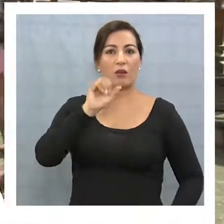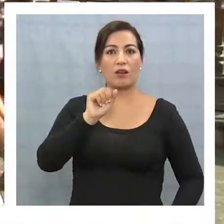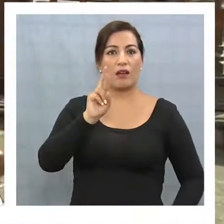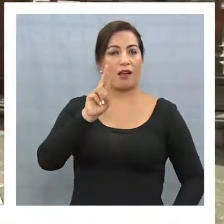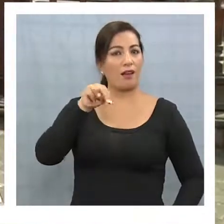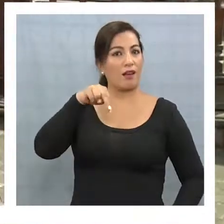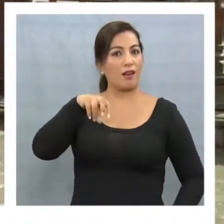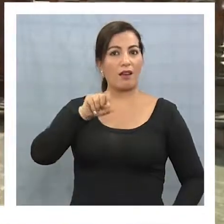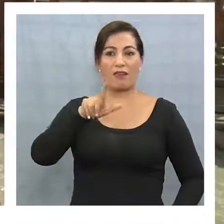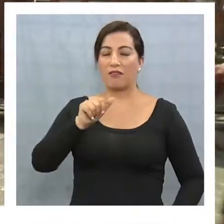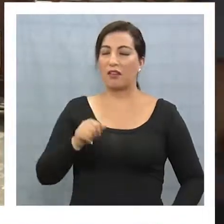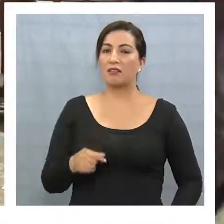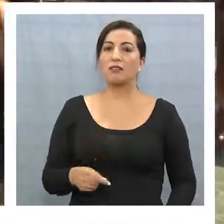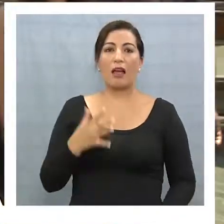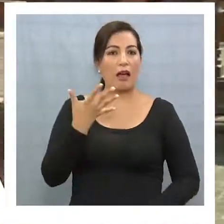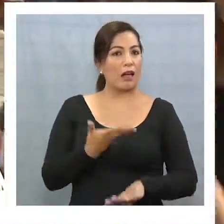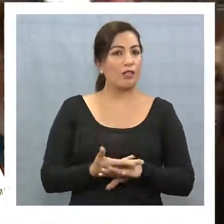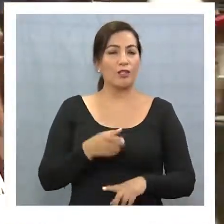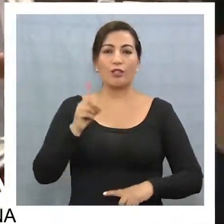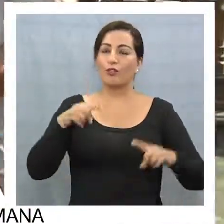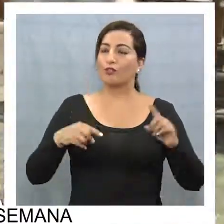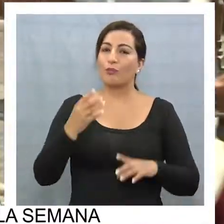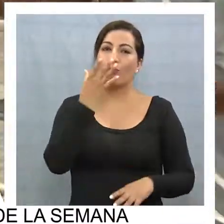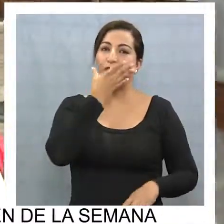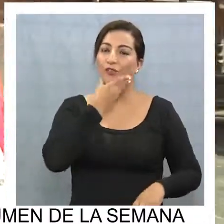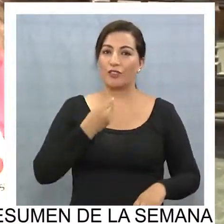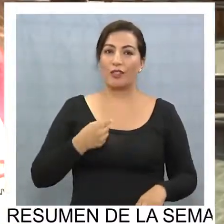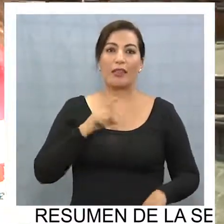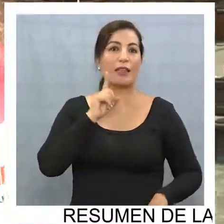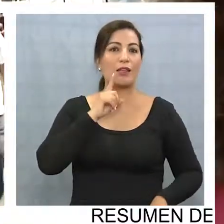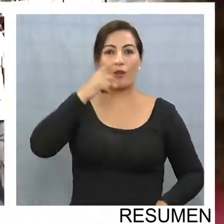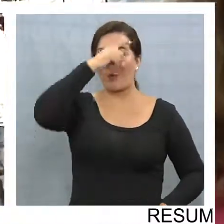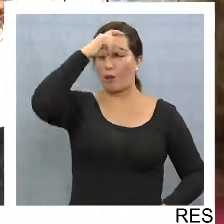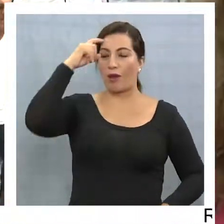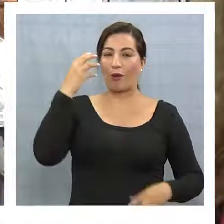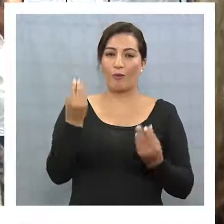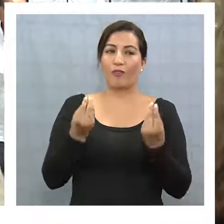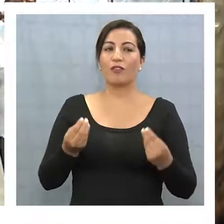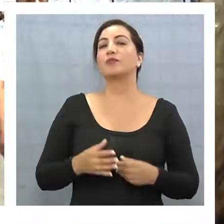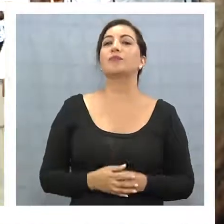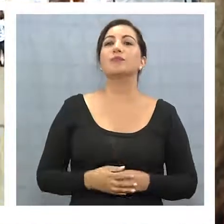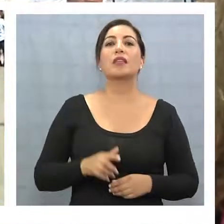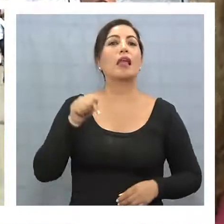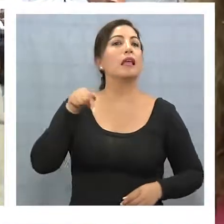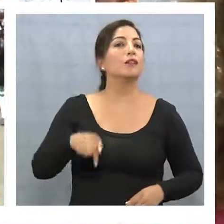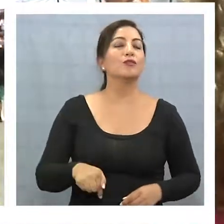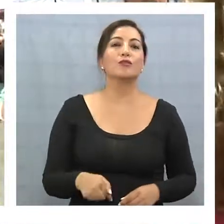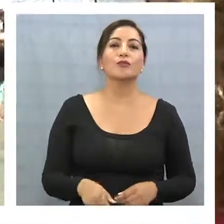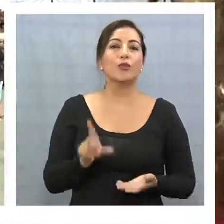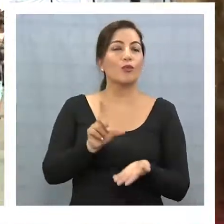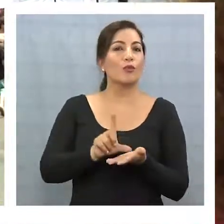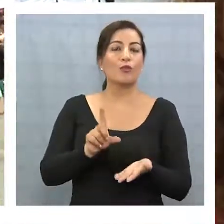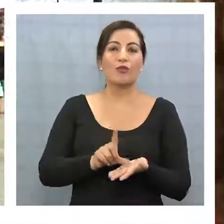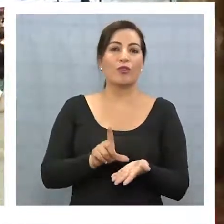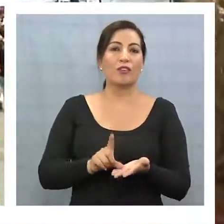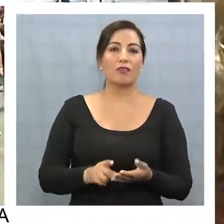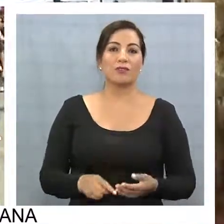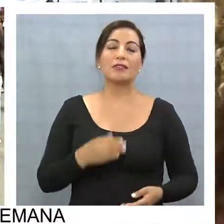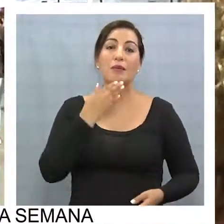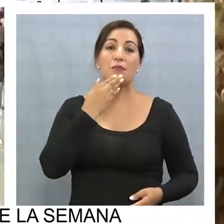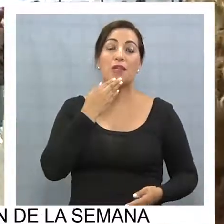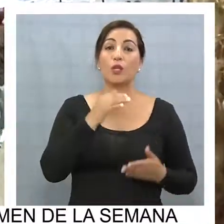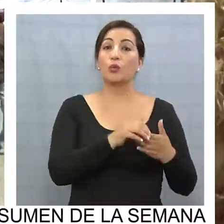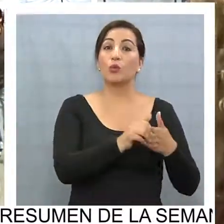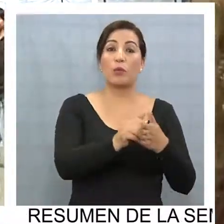hermosas que con eso yo creo que concretaríamos un verano pero genial. Es algo típico de la zona y atrae bastante